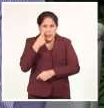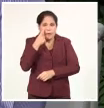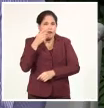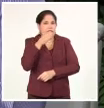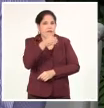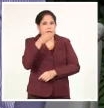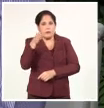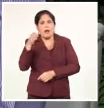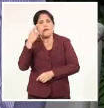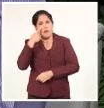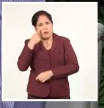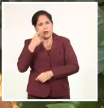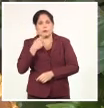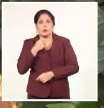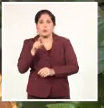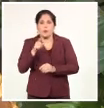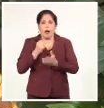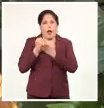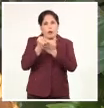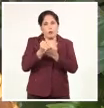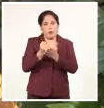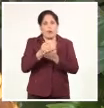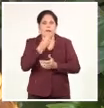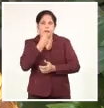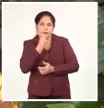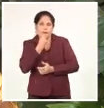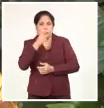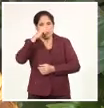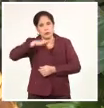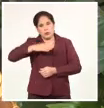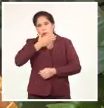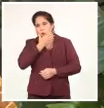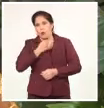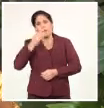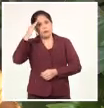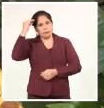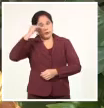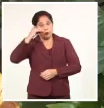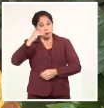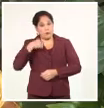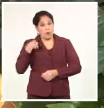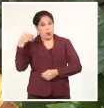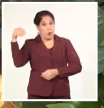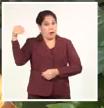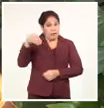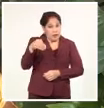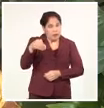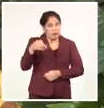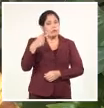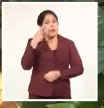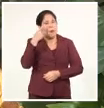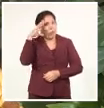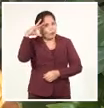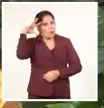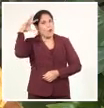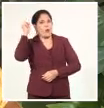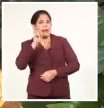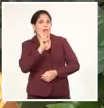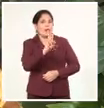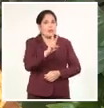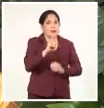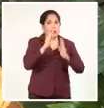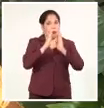visita a la nación caribeña. Durante esta estancia he tenido la oportunidad de visitar el